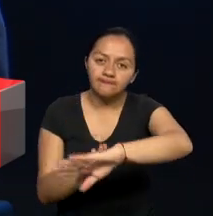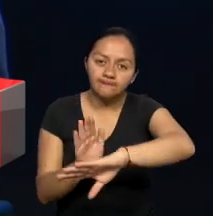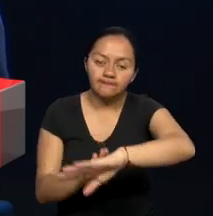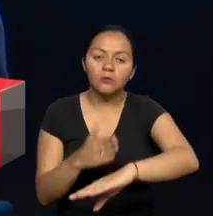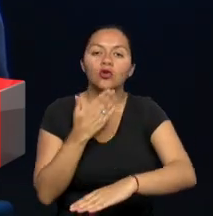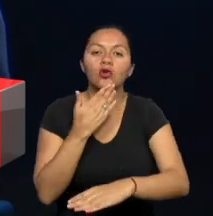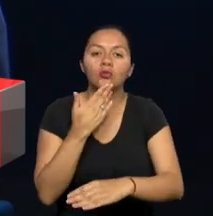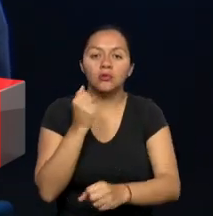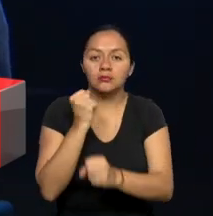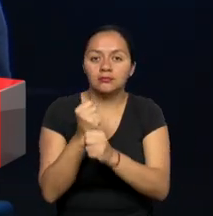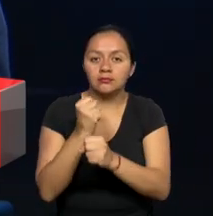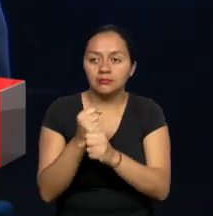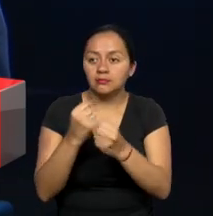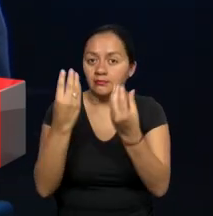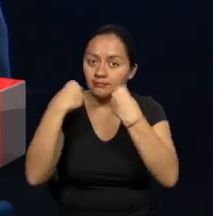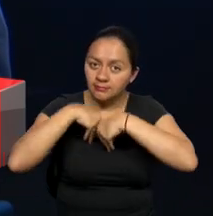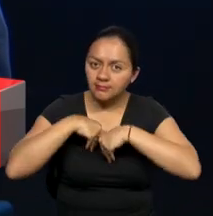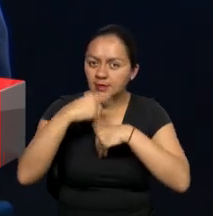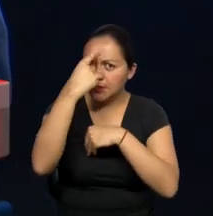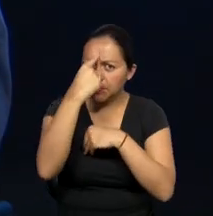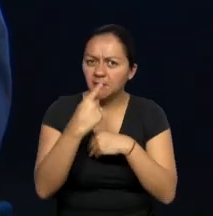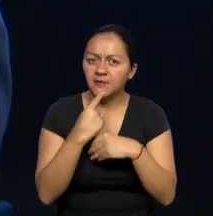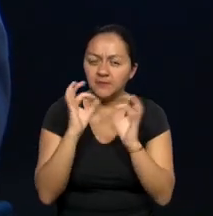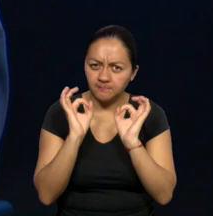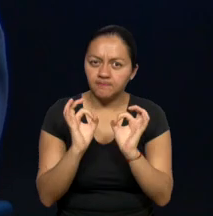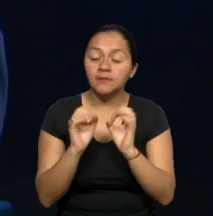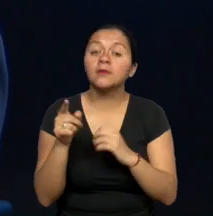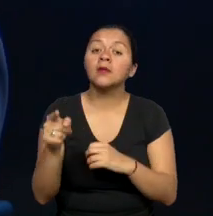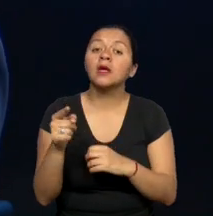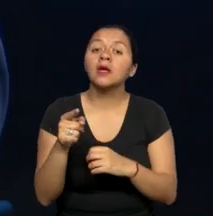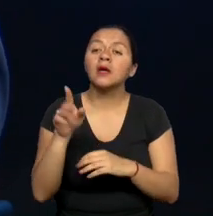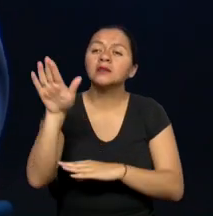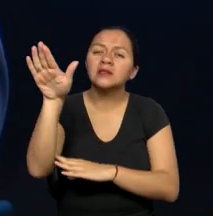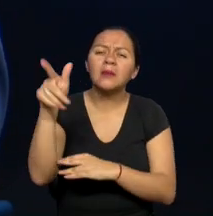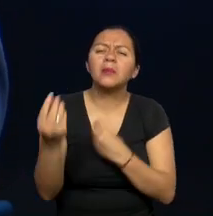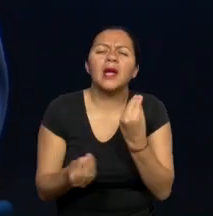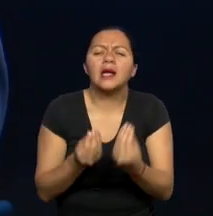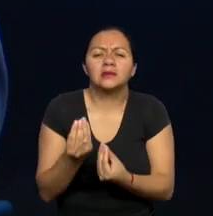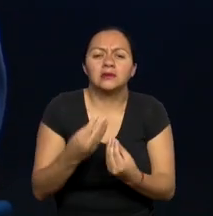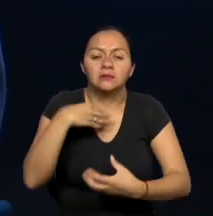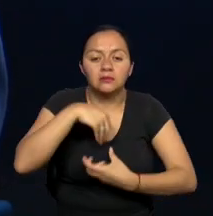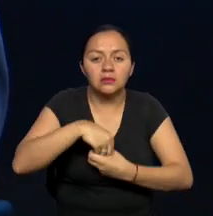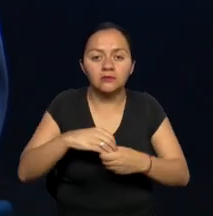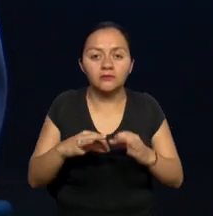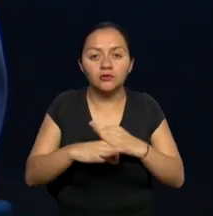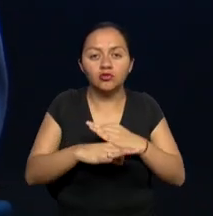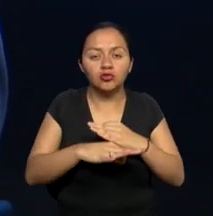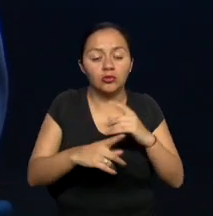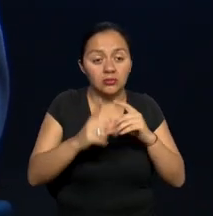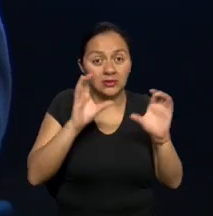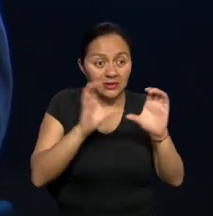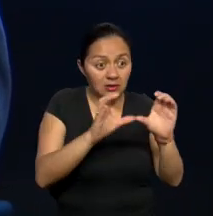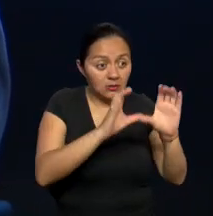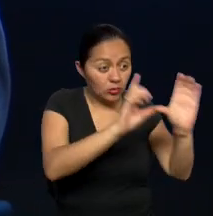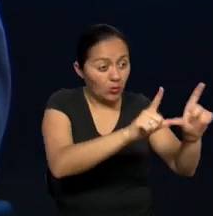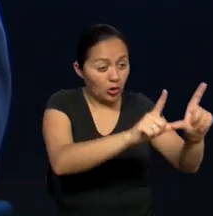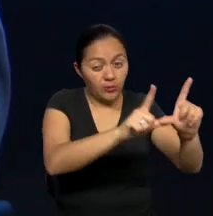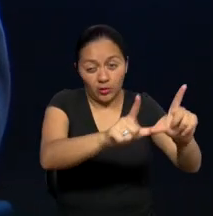de las competencias. Principalmente el CECAP, ¿qué más persigue principalmente a lograr las certificaciones?